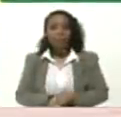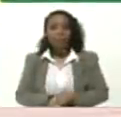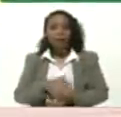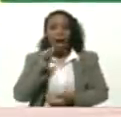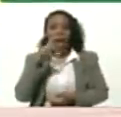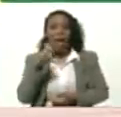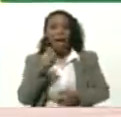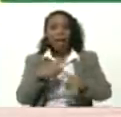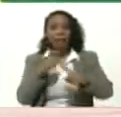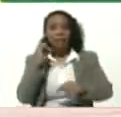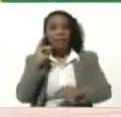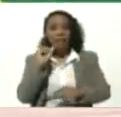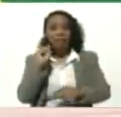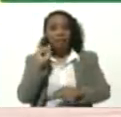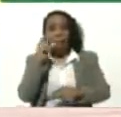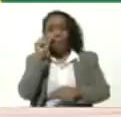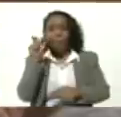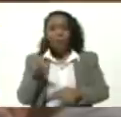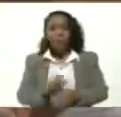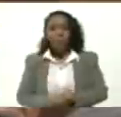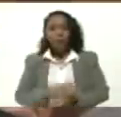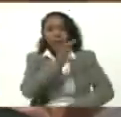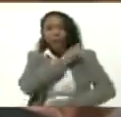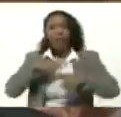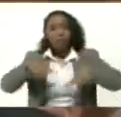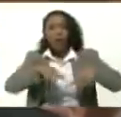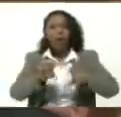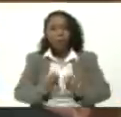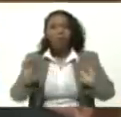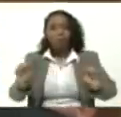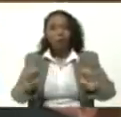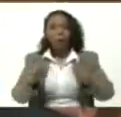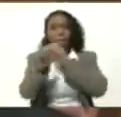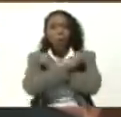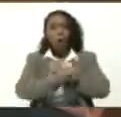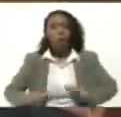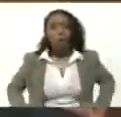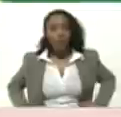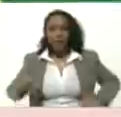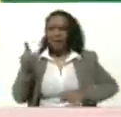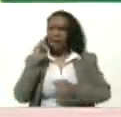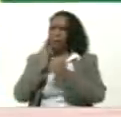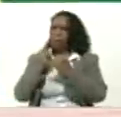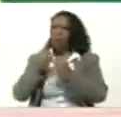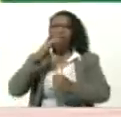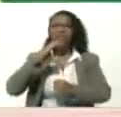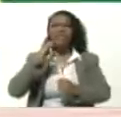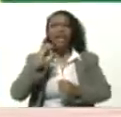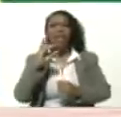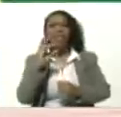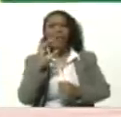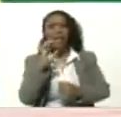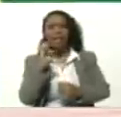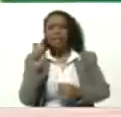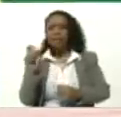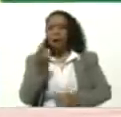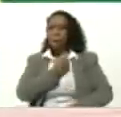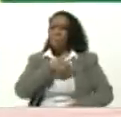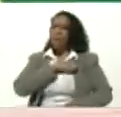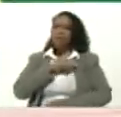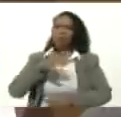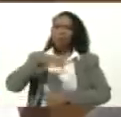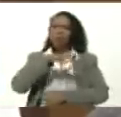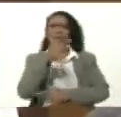Cedrez Jefe de la zona Educativa De Portuguesa Ese apellido Cedrez Español Español ¿De dónde?